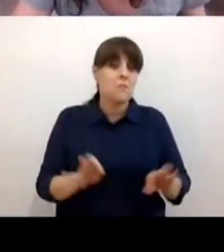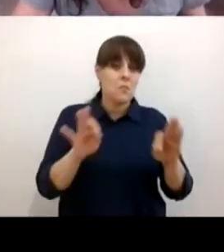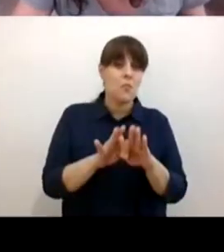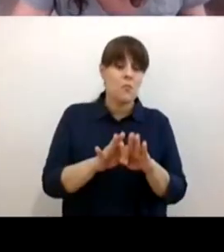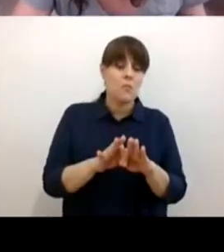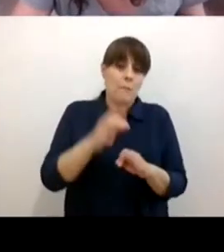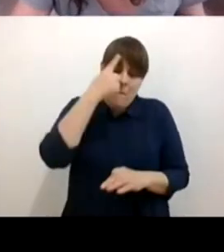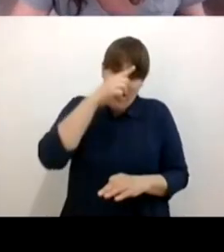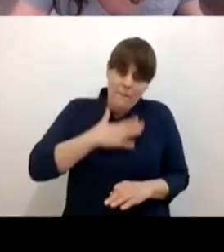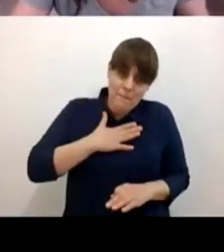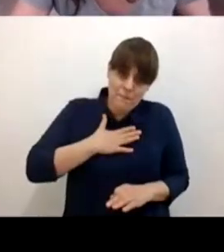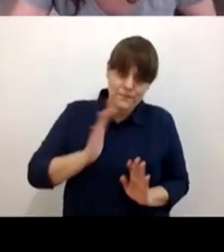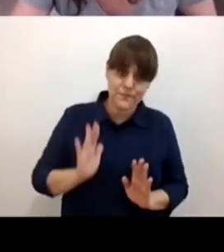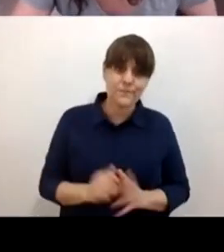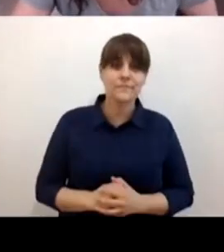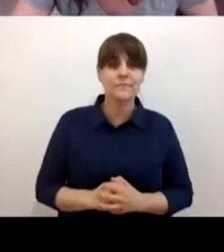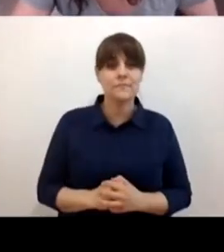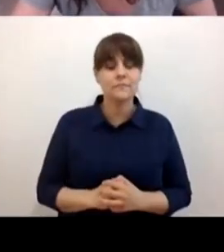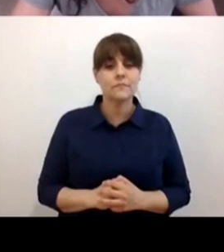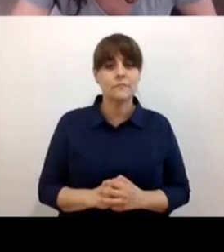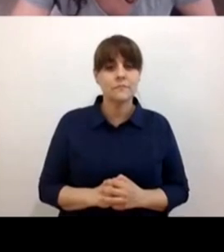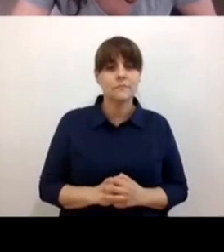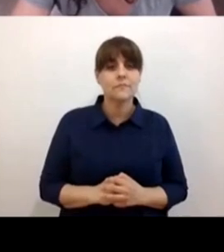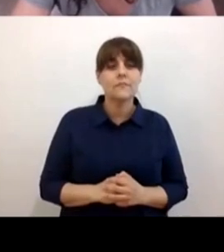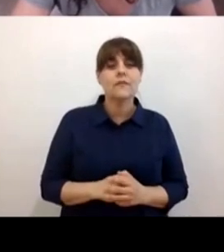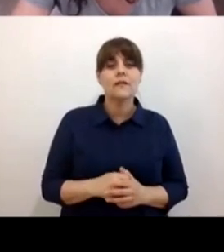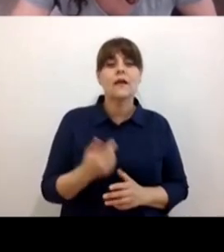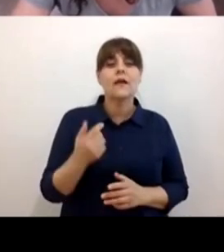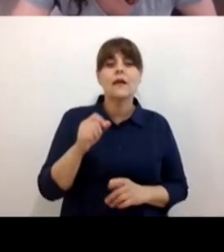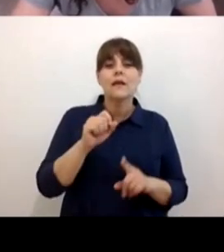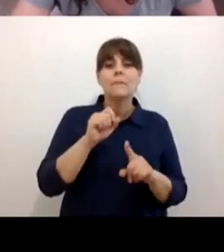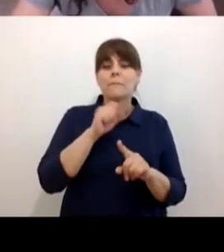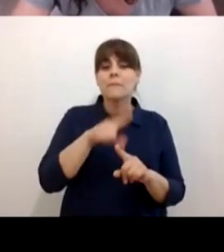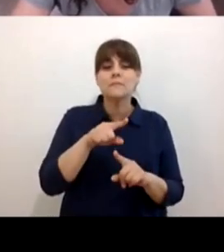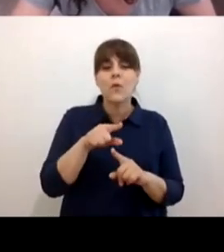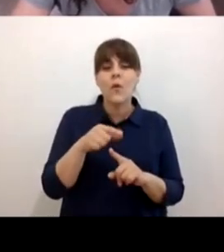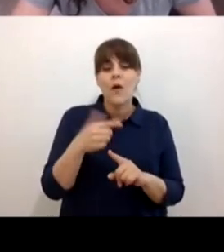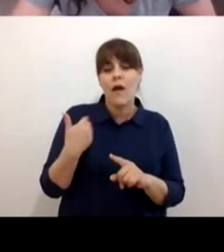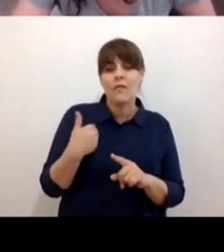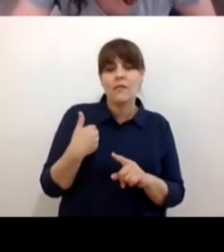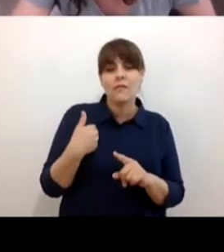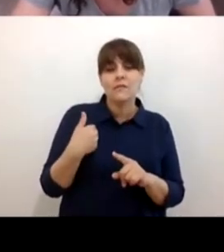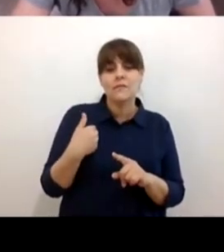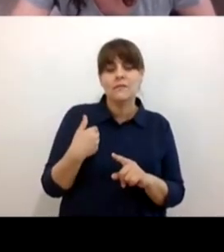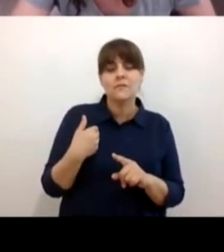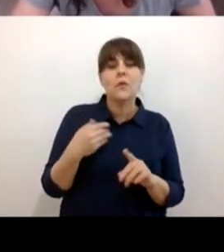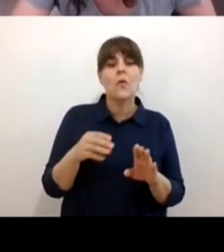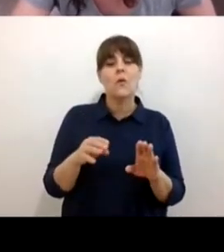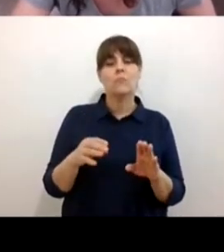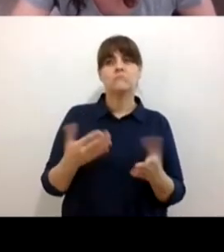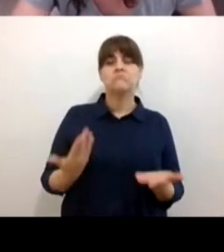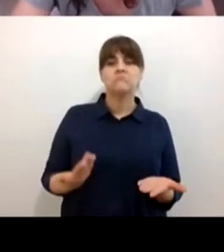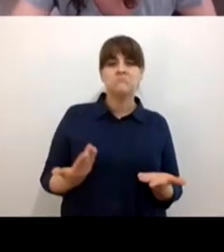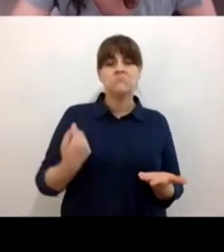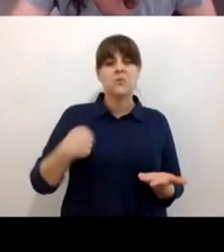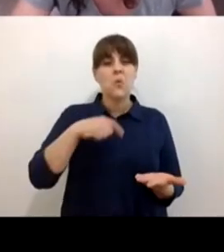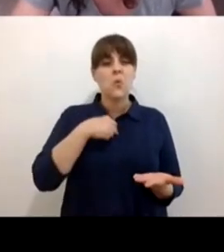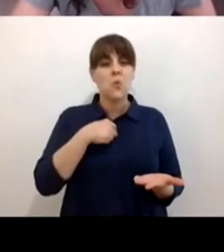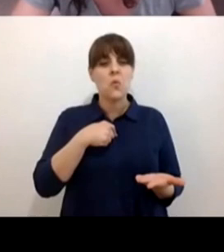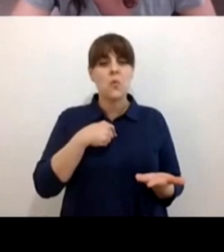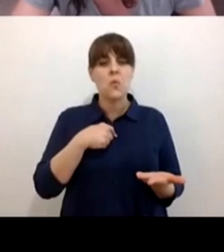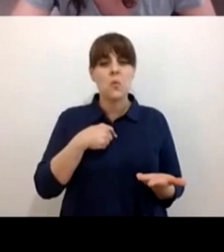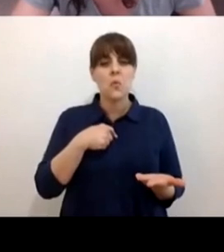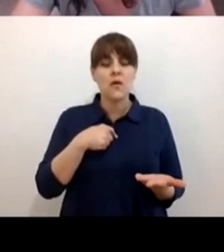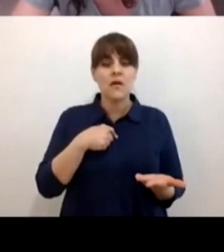y seguramente Reina en esta línea de de ser como a ver el